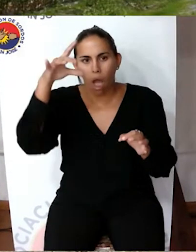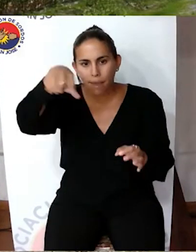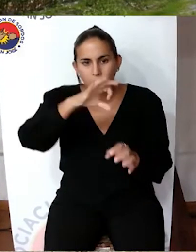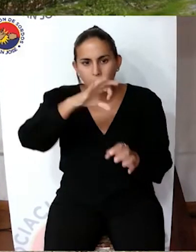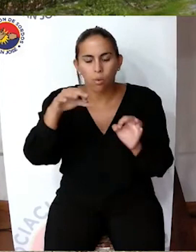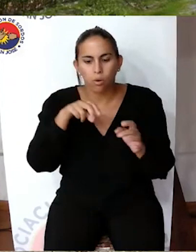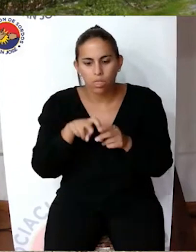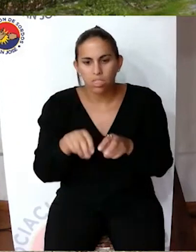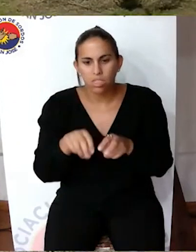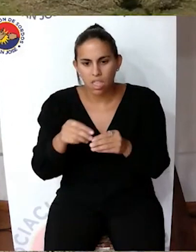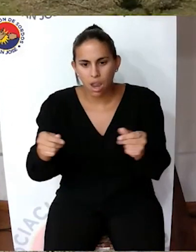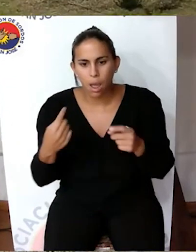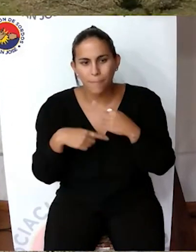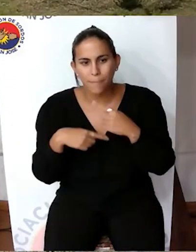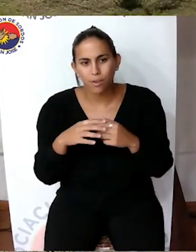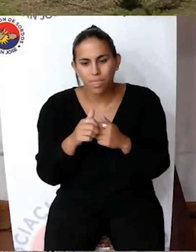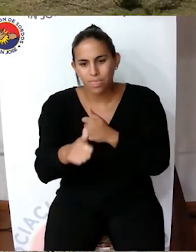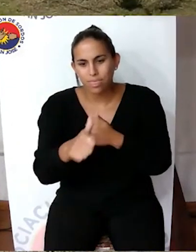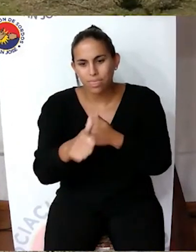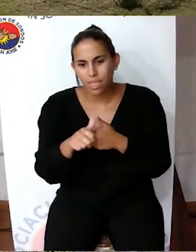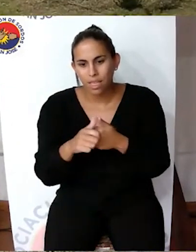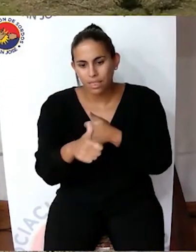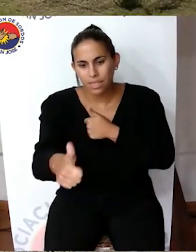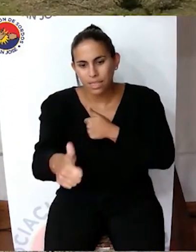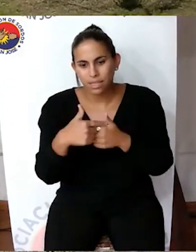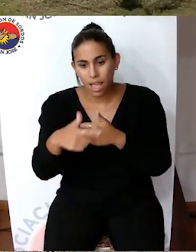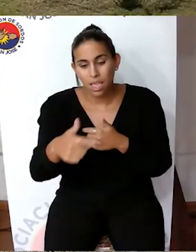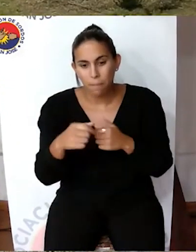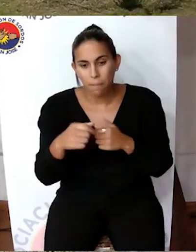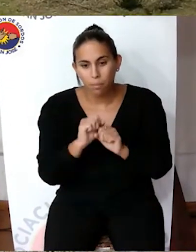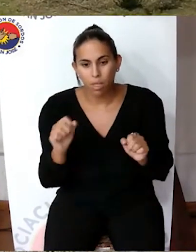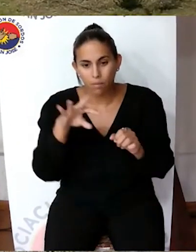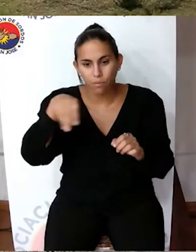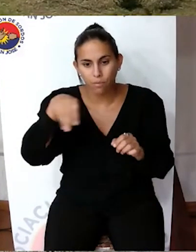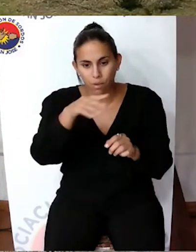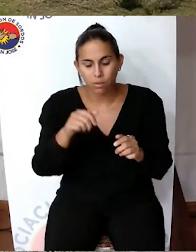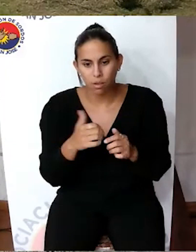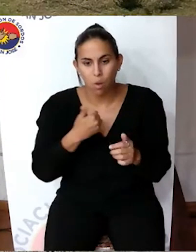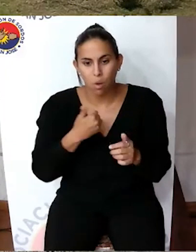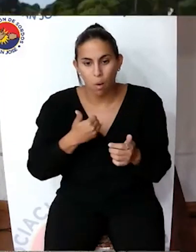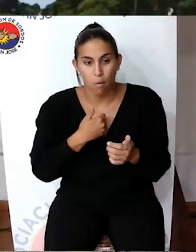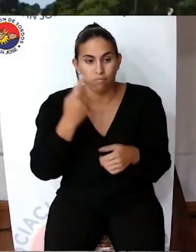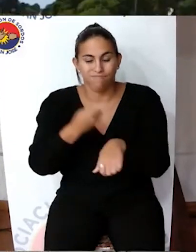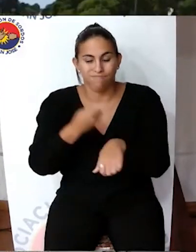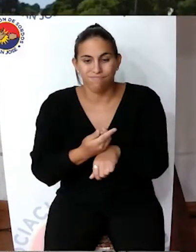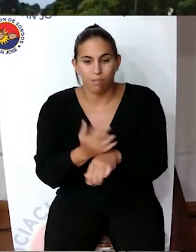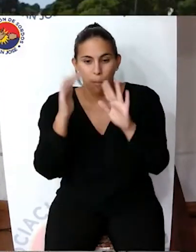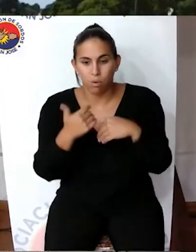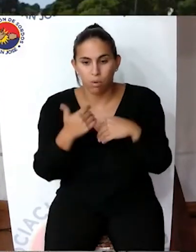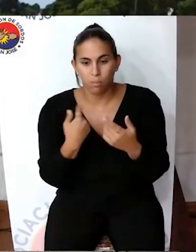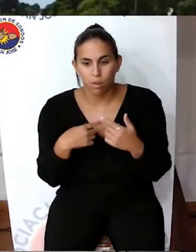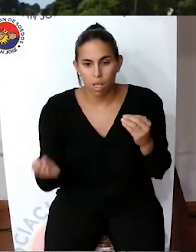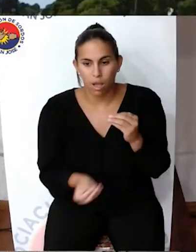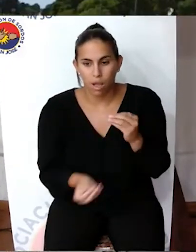evidencia que la distancia requerida por el marco regulatorio para poder fumigar es difícil de cumplir. Si a esto le